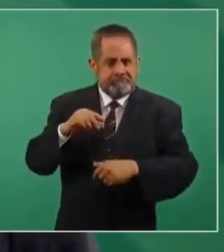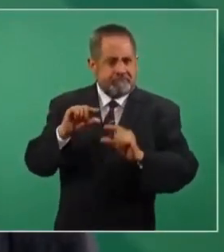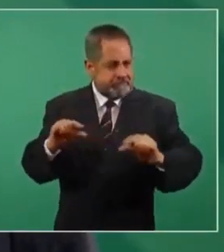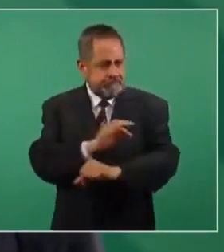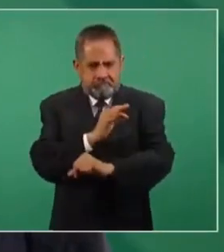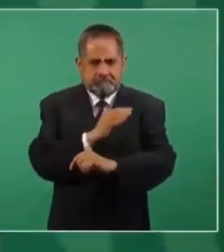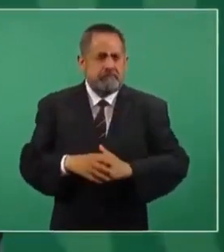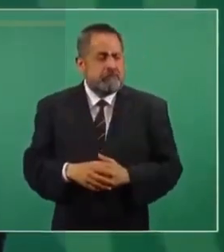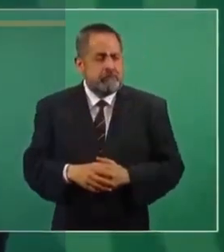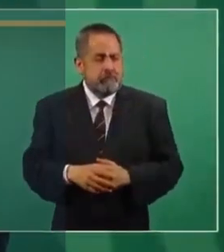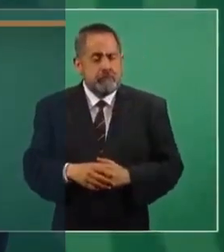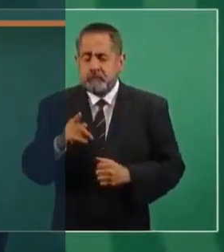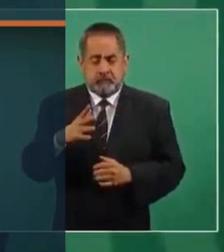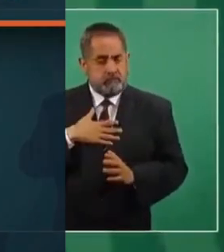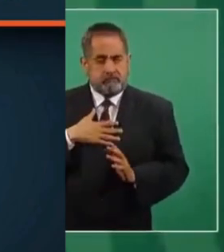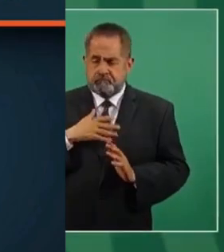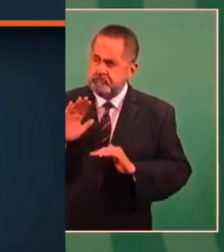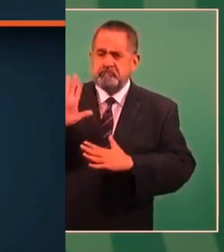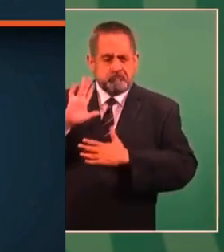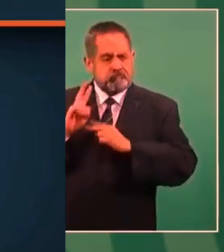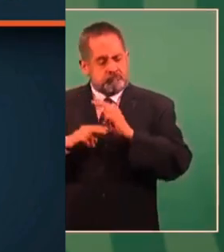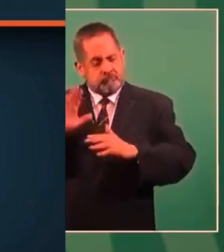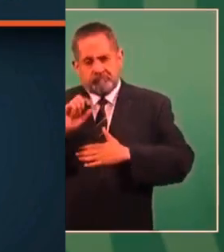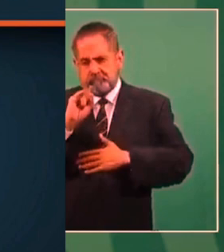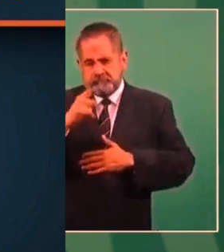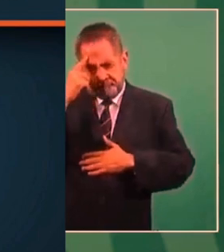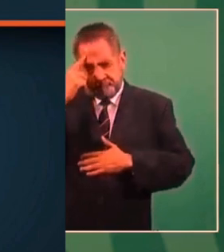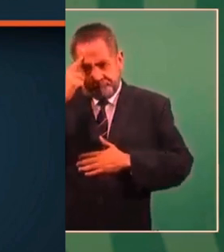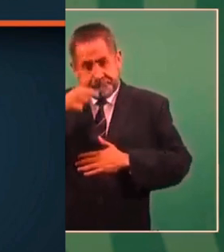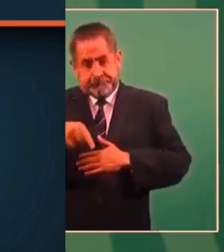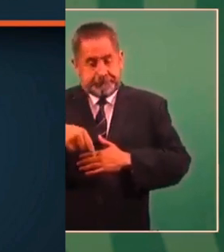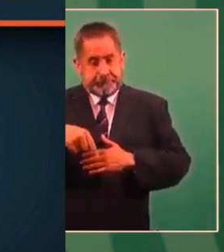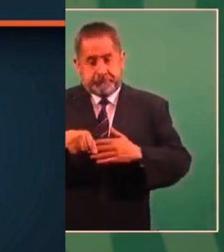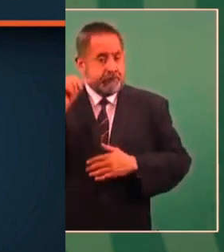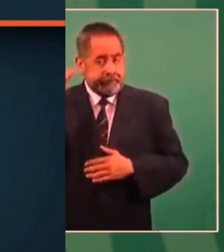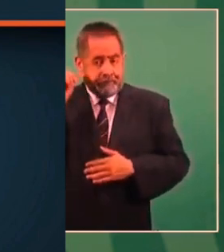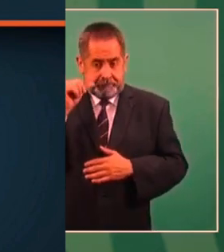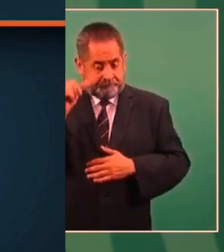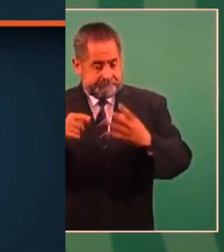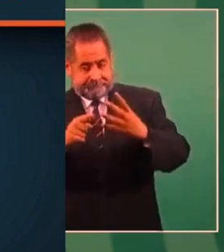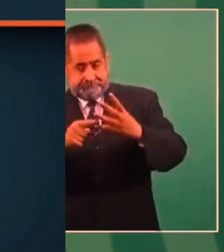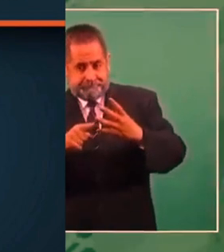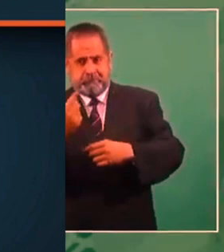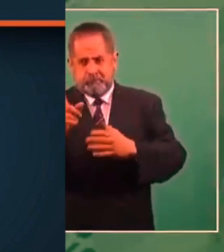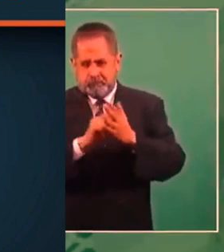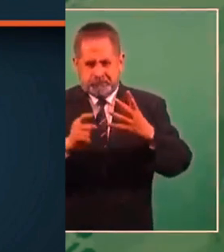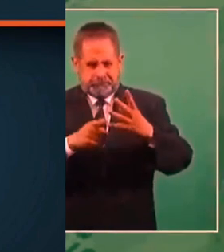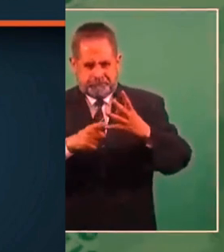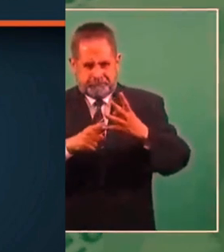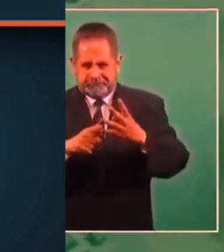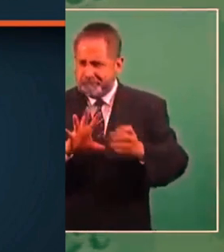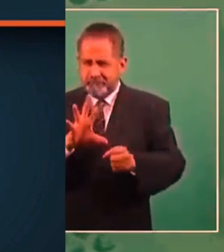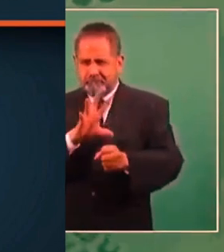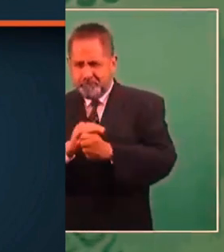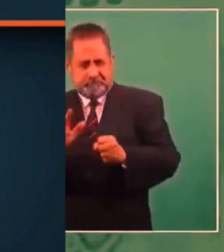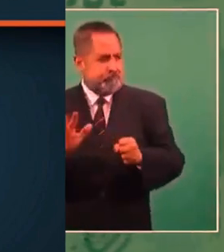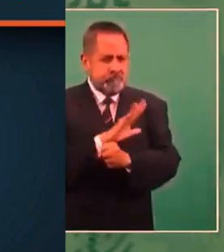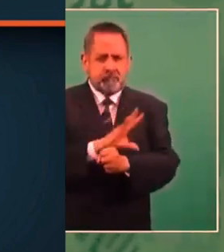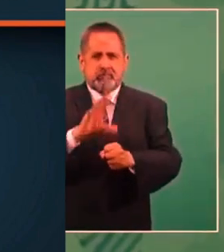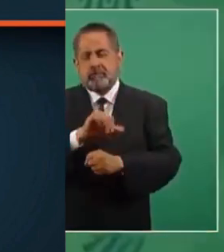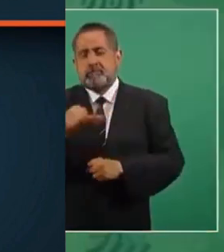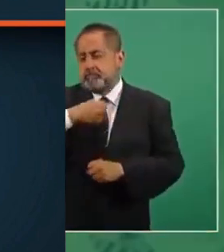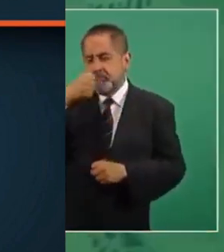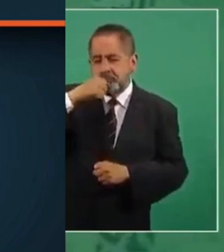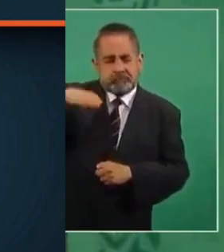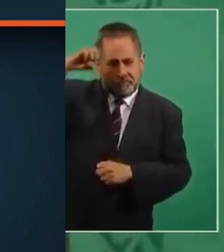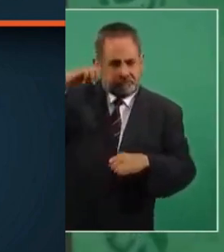Y se mantiene en pie el compromiso de que antes de que termine abril, el mes próximo, tenemos vacunados a todos los adultos